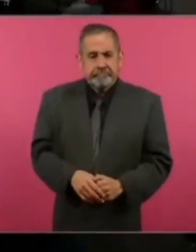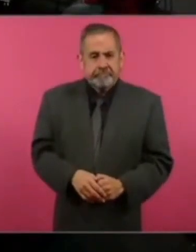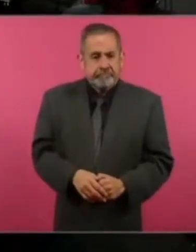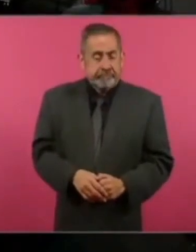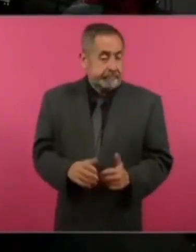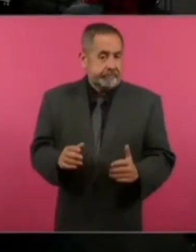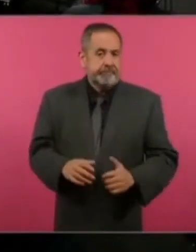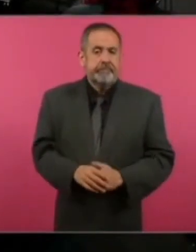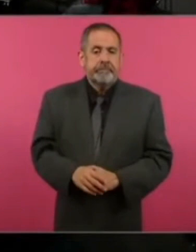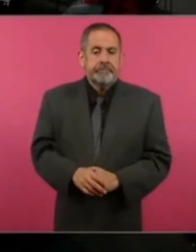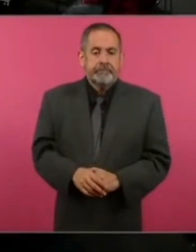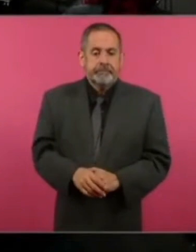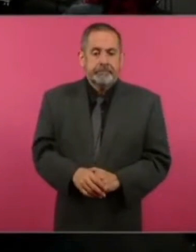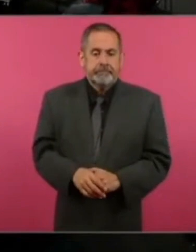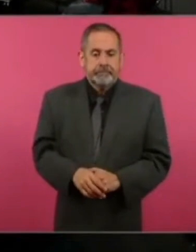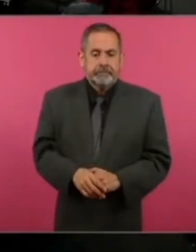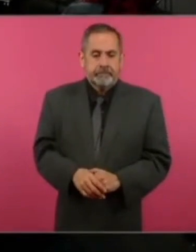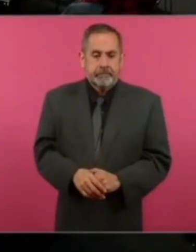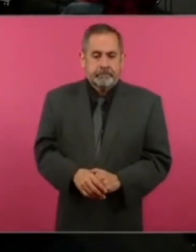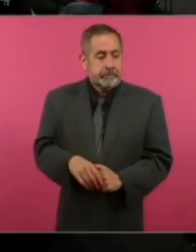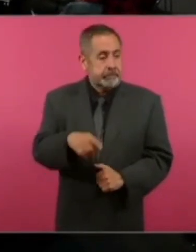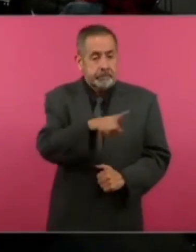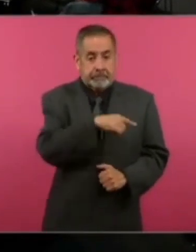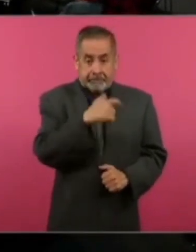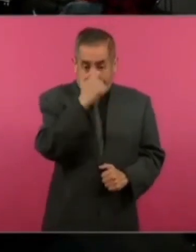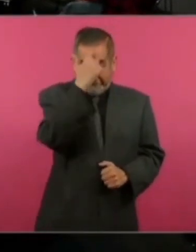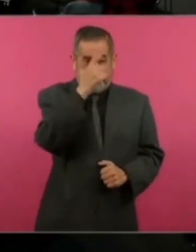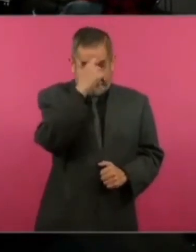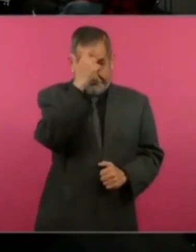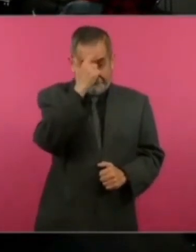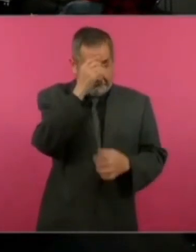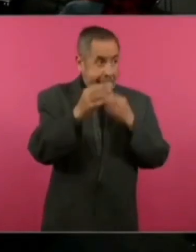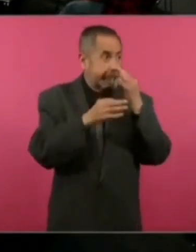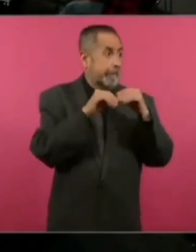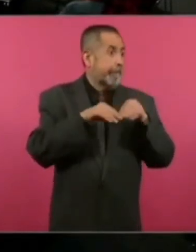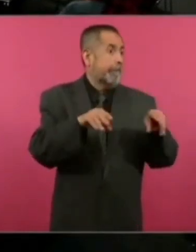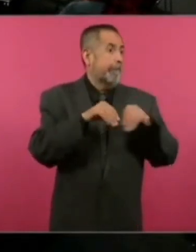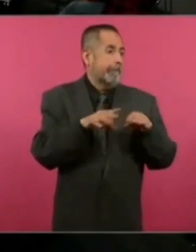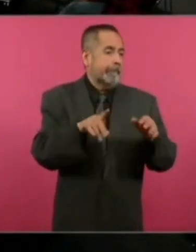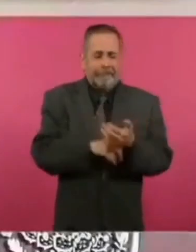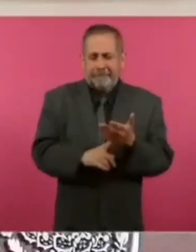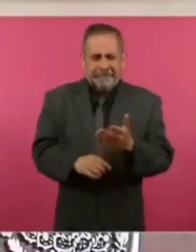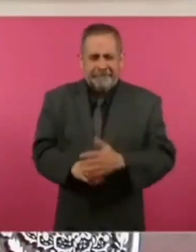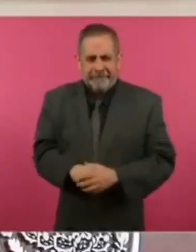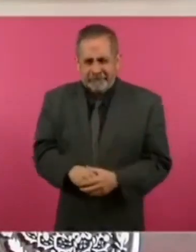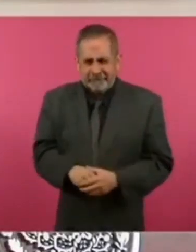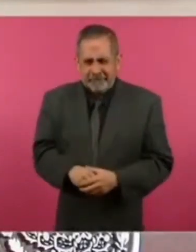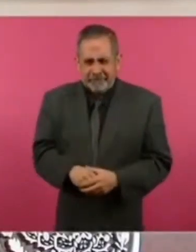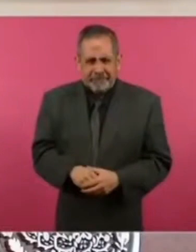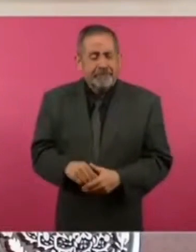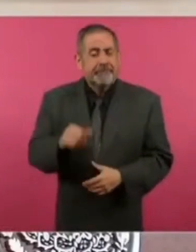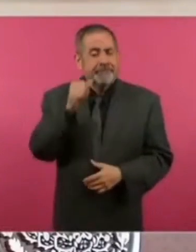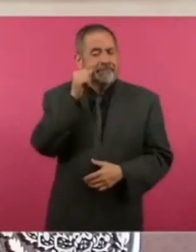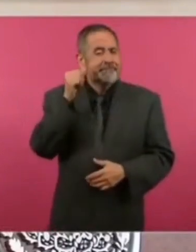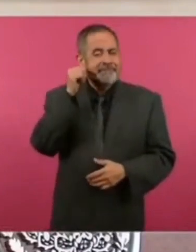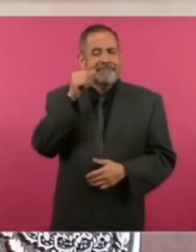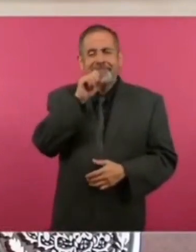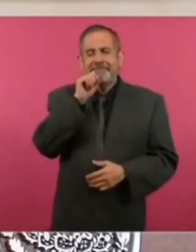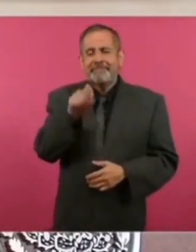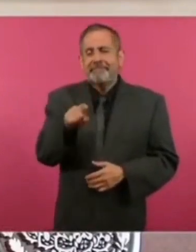Bueno, pero inventan todo eso. Y no solo eso. Ayer mismo hablábamos